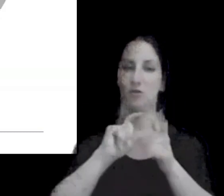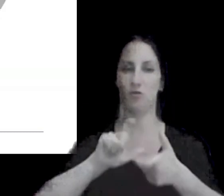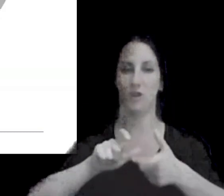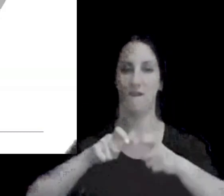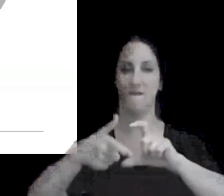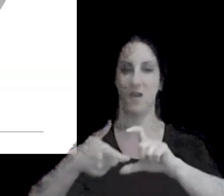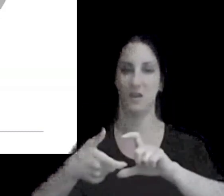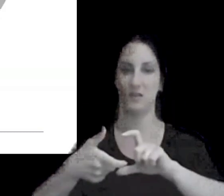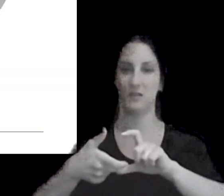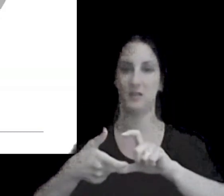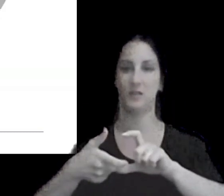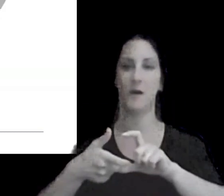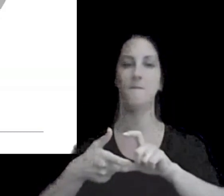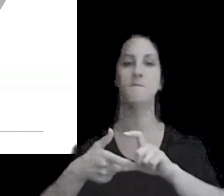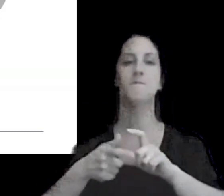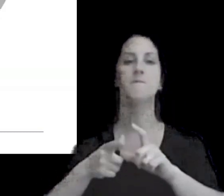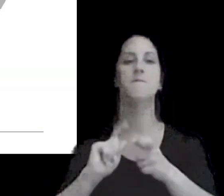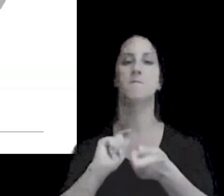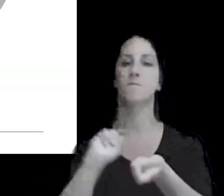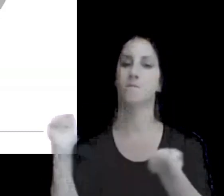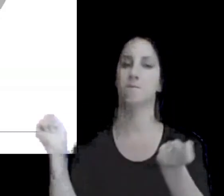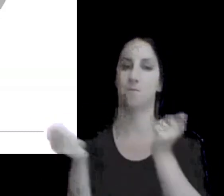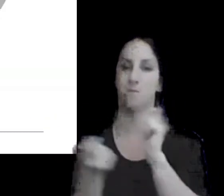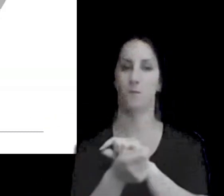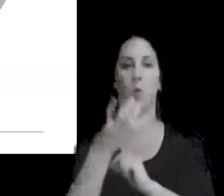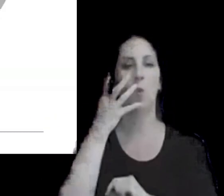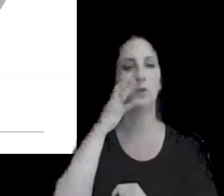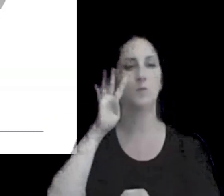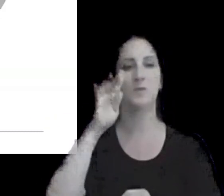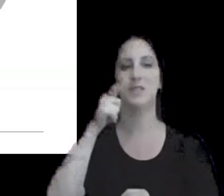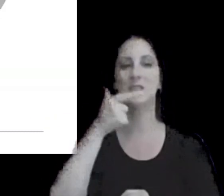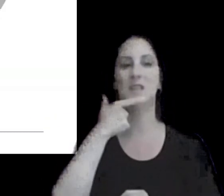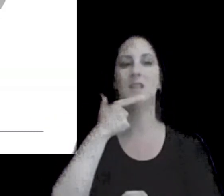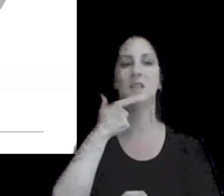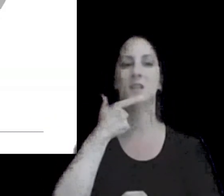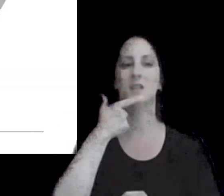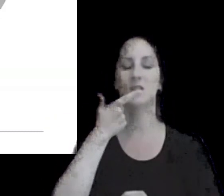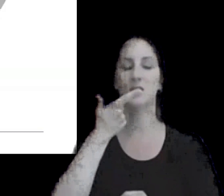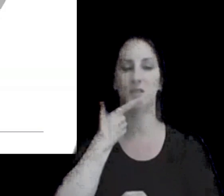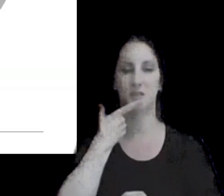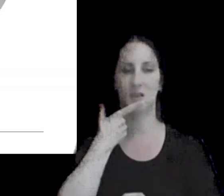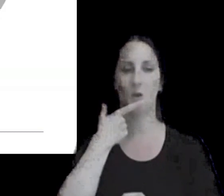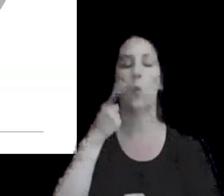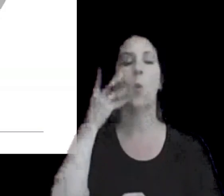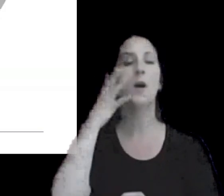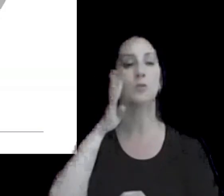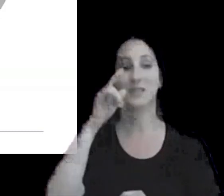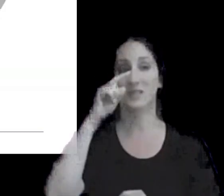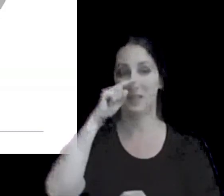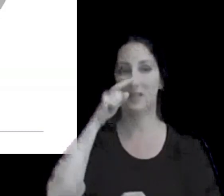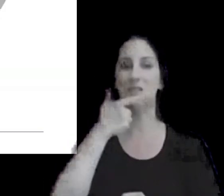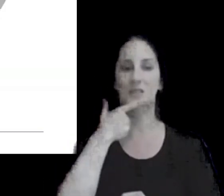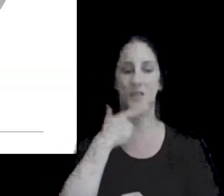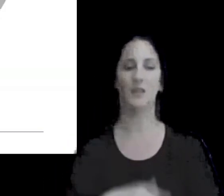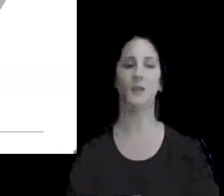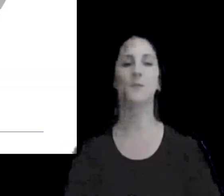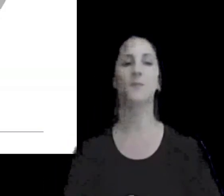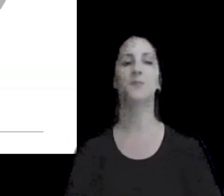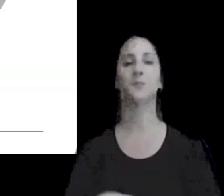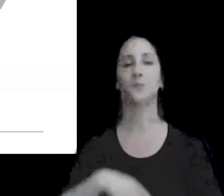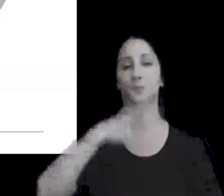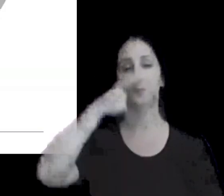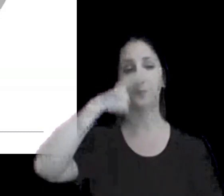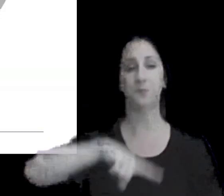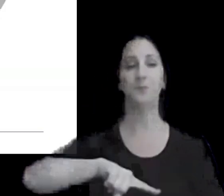modificatoria de la 4717 y la última resolución